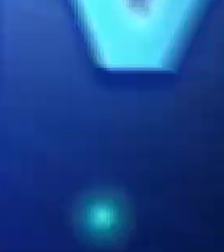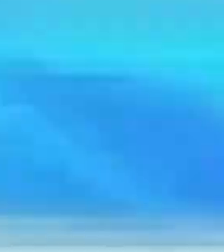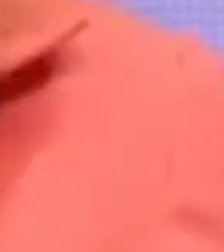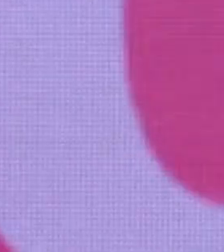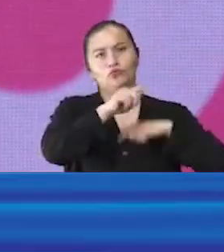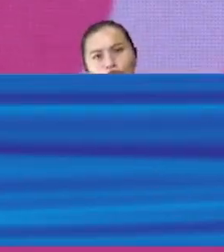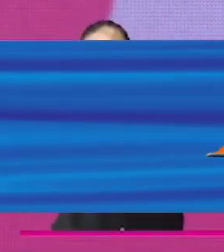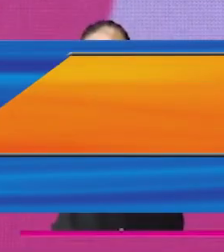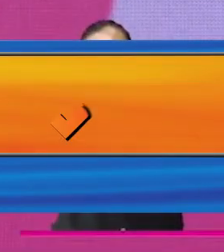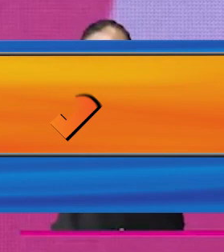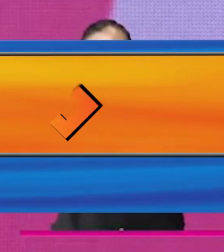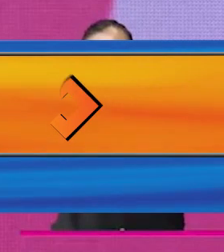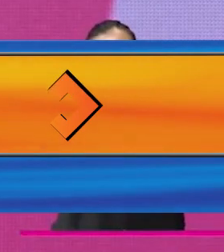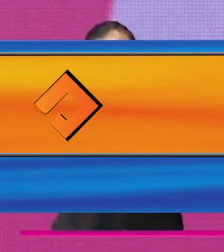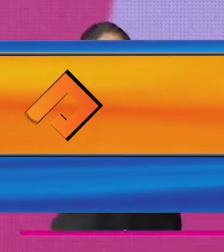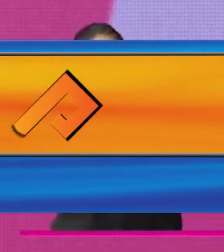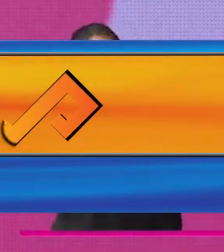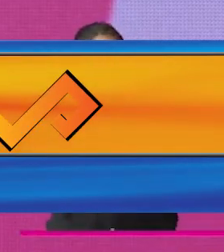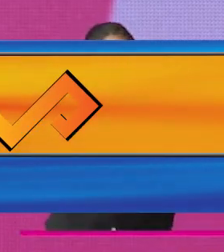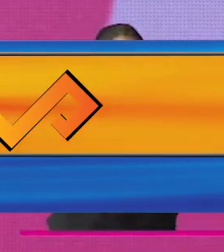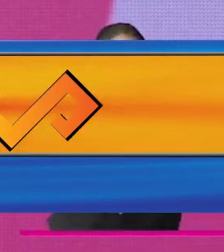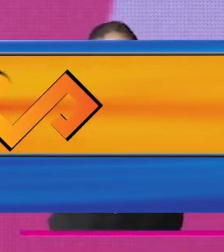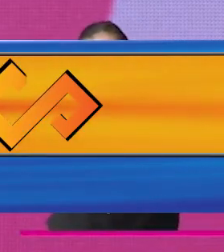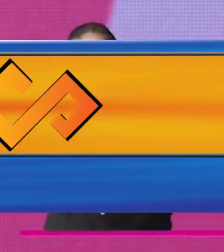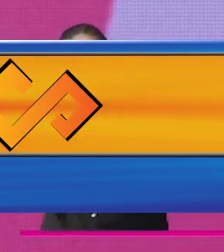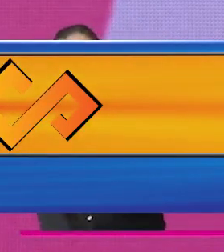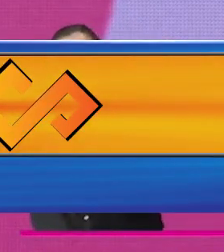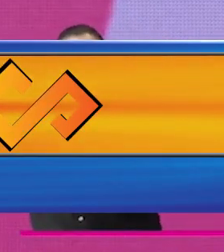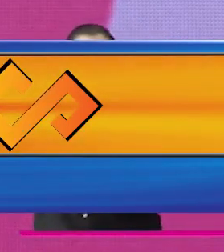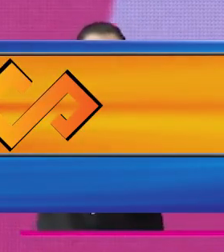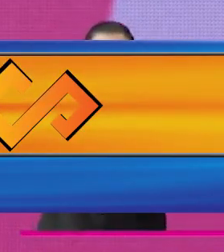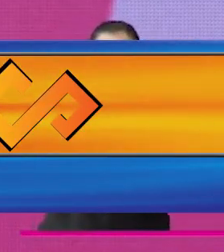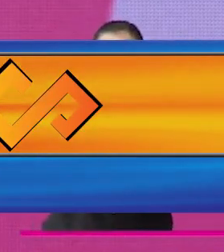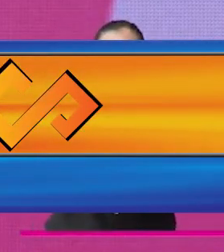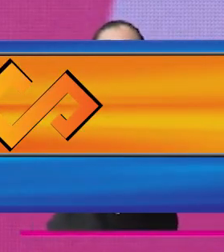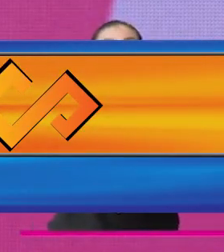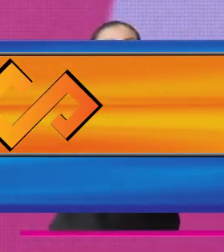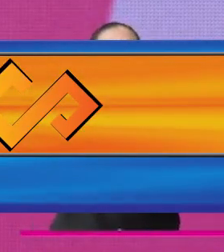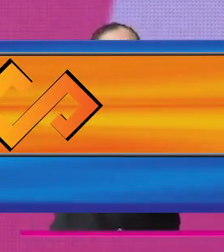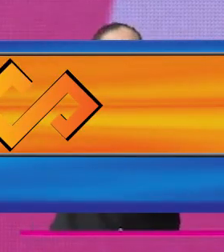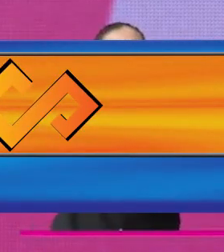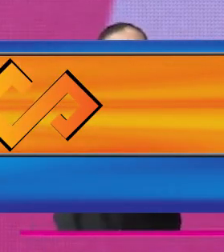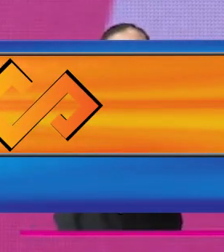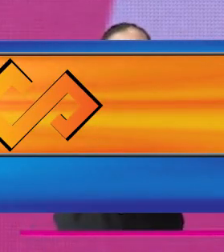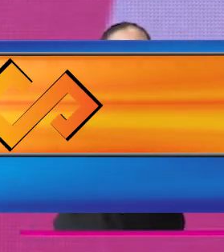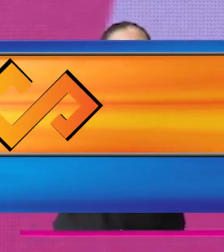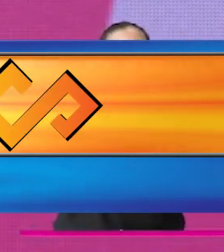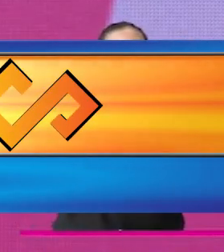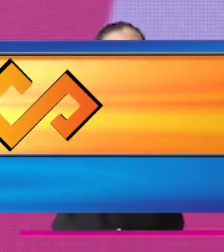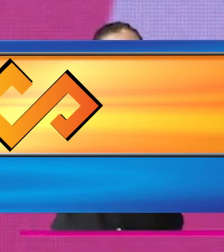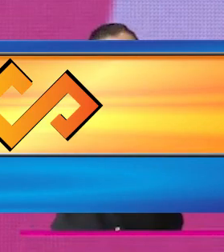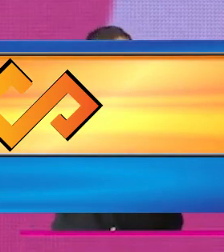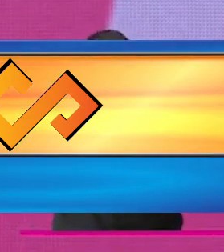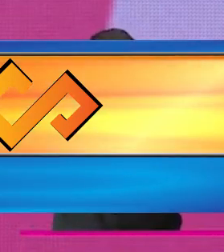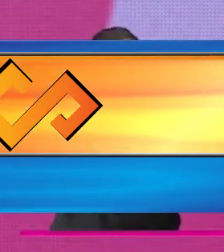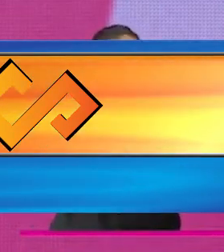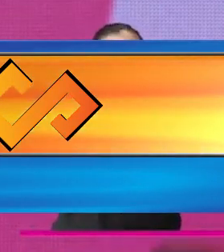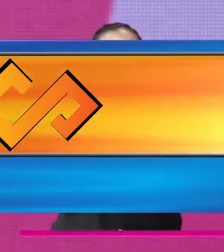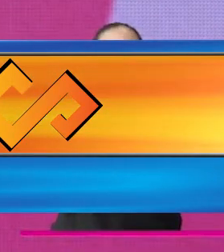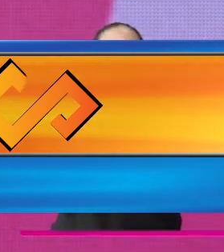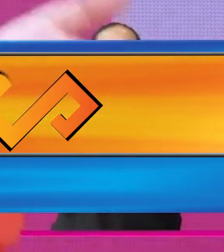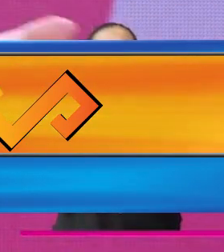Para nosotros es muy muy importante comenzar por contarles a quiénes atendemos, cuál es la población